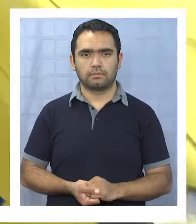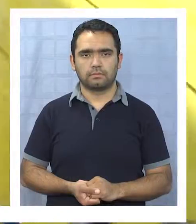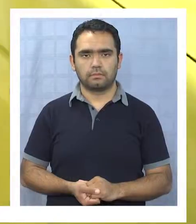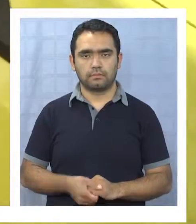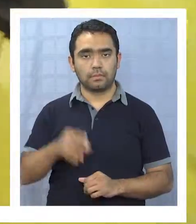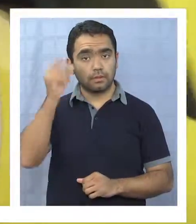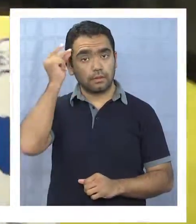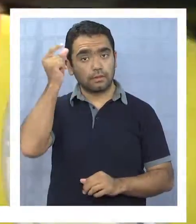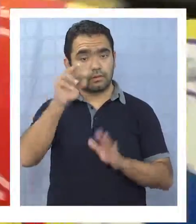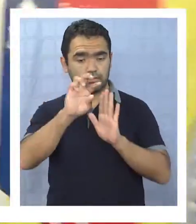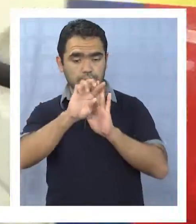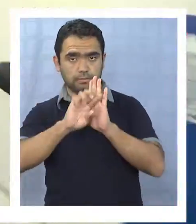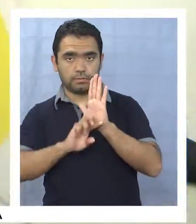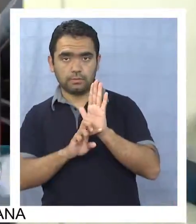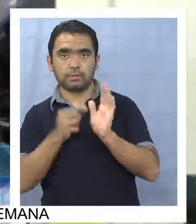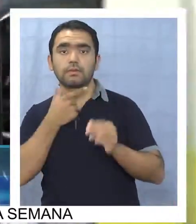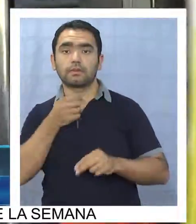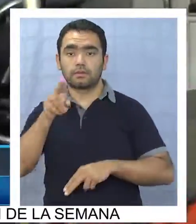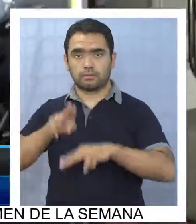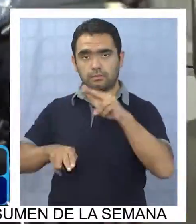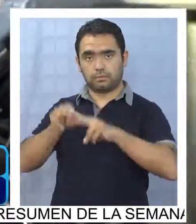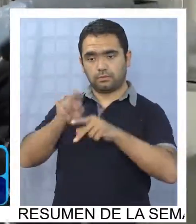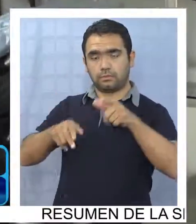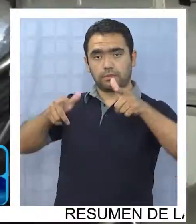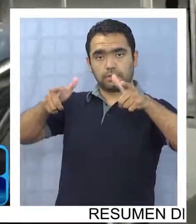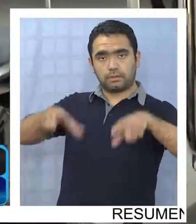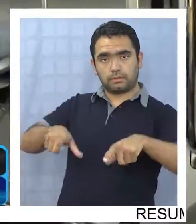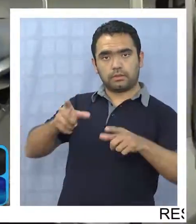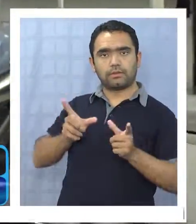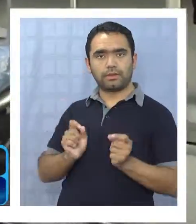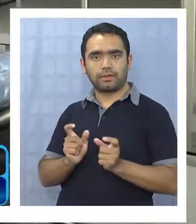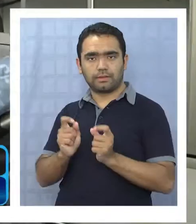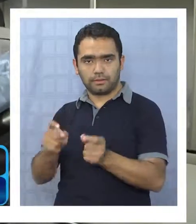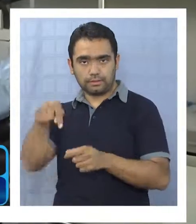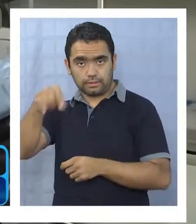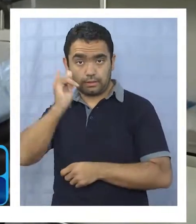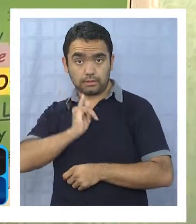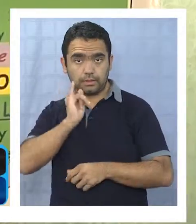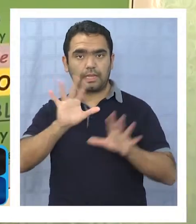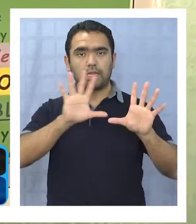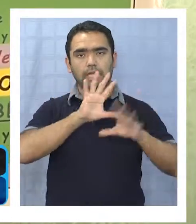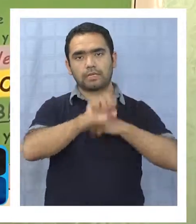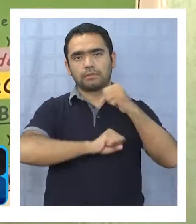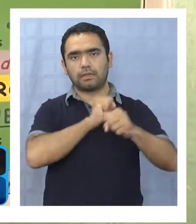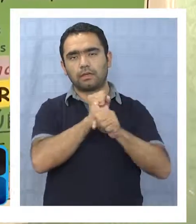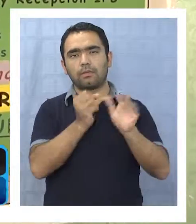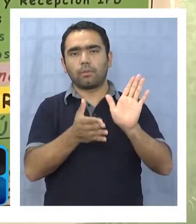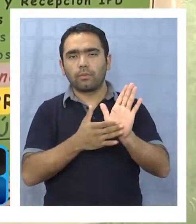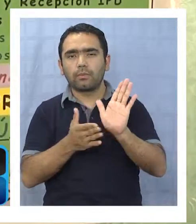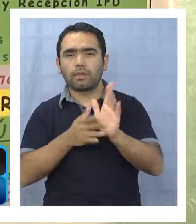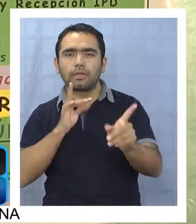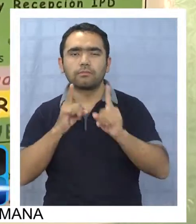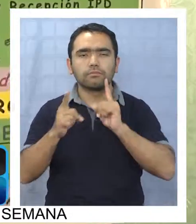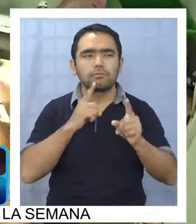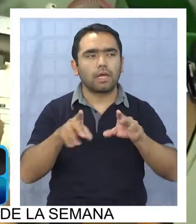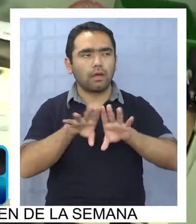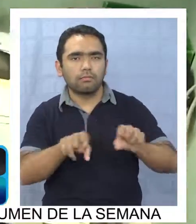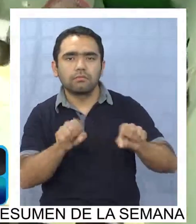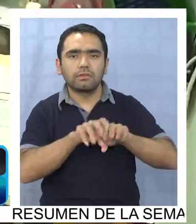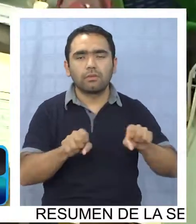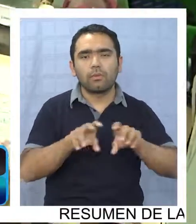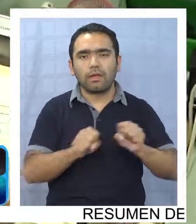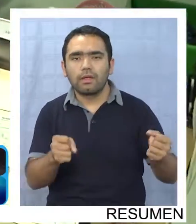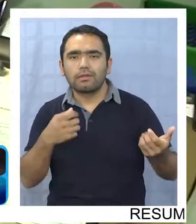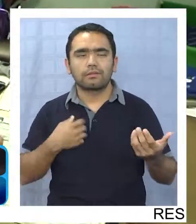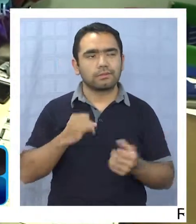La idea y proyecto de construir un centro oncológico en Iquique tiene casi 10 años de propuestas, diálogos y compromisos que,